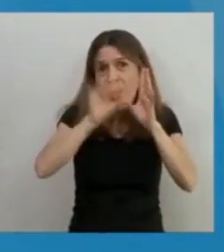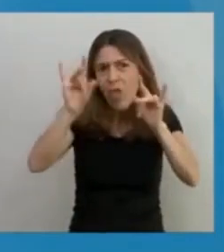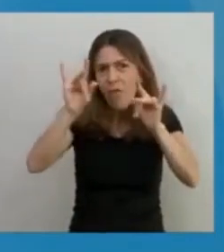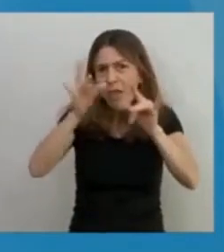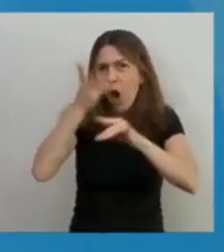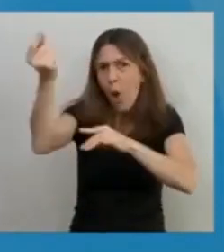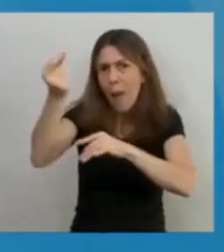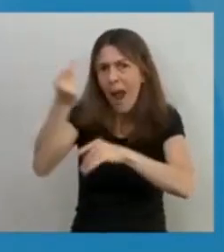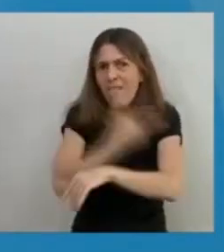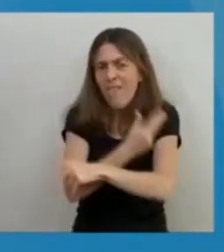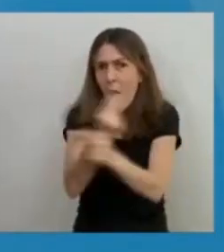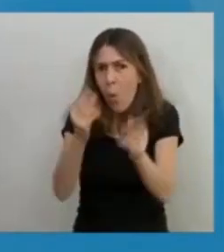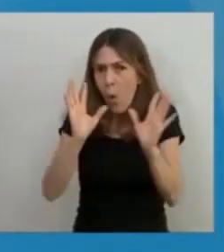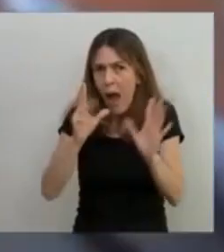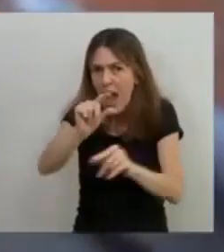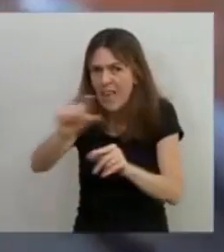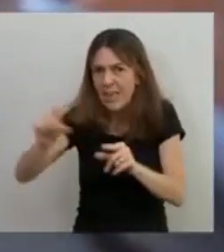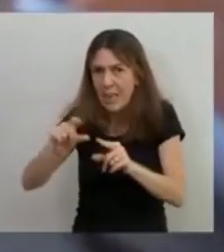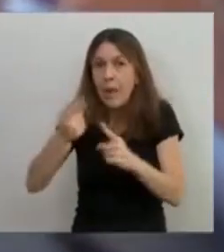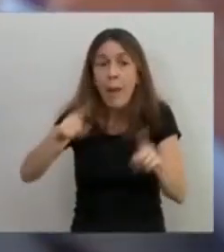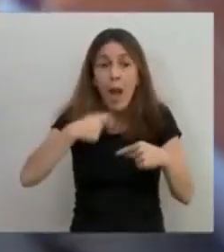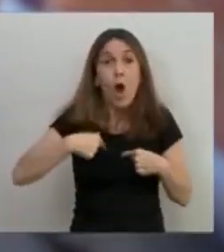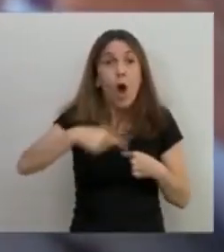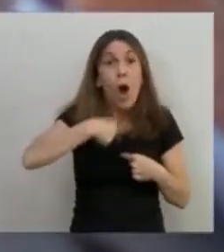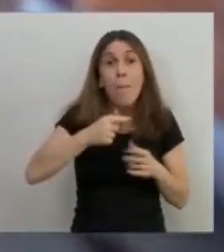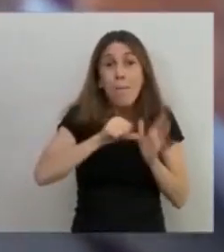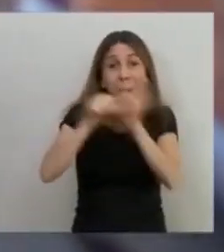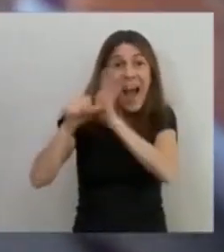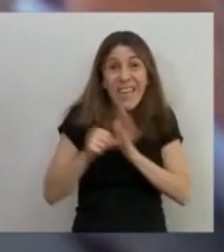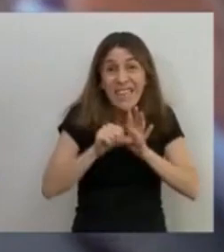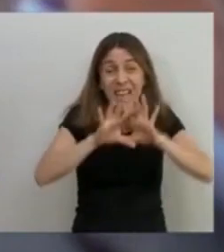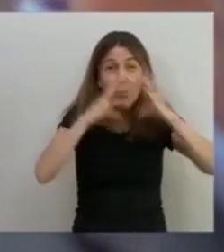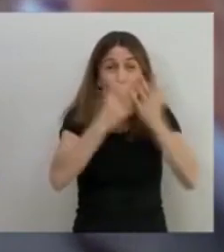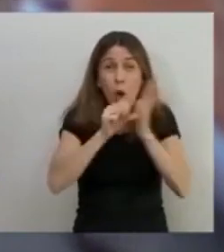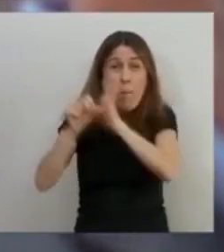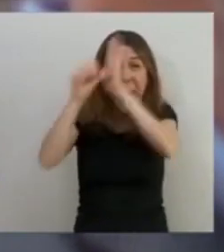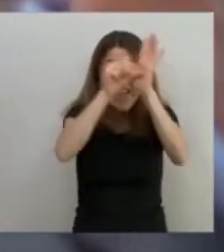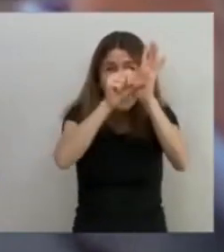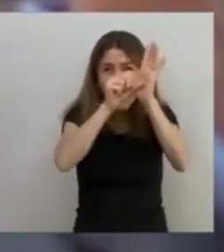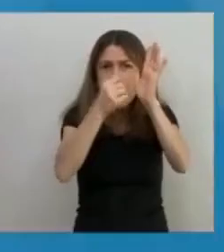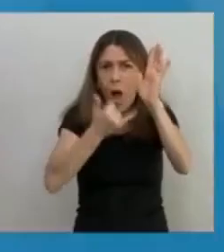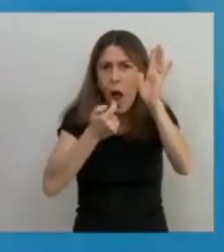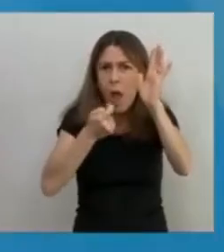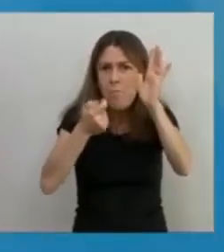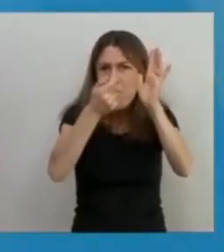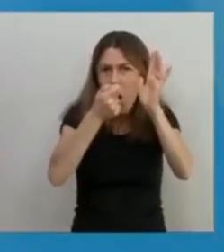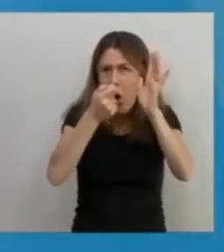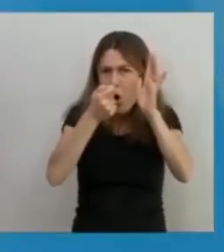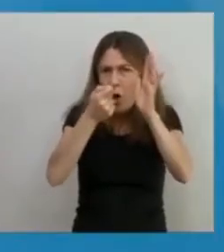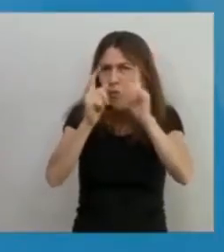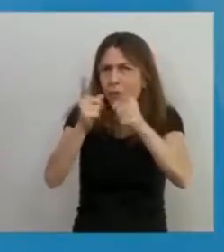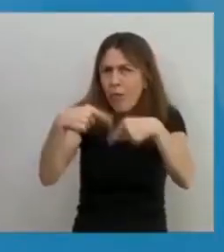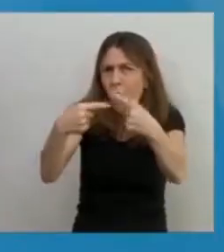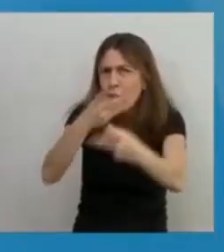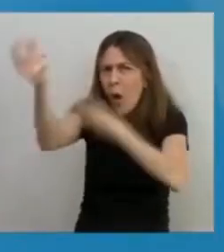íntima tranquilidad de saber que somos uno de los pocos países en el mundo que siguen recibiendo vacunas y sigue